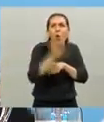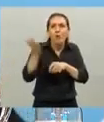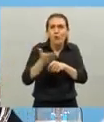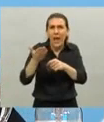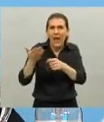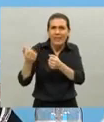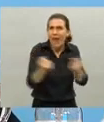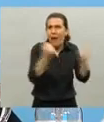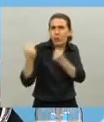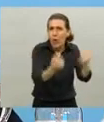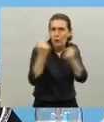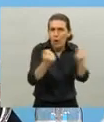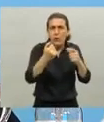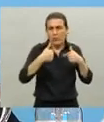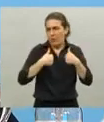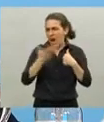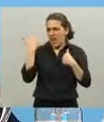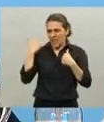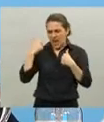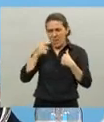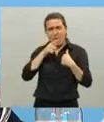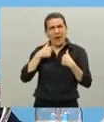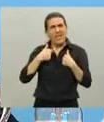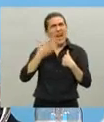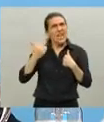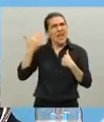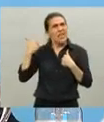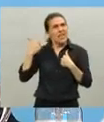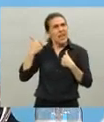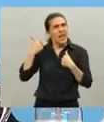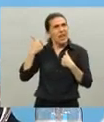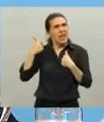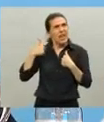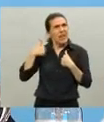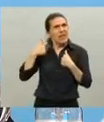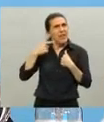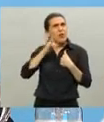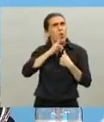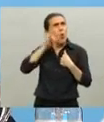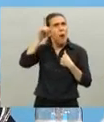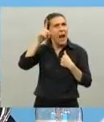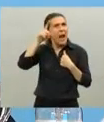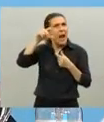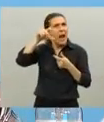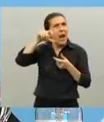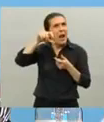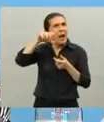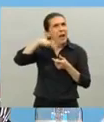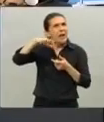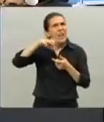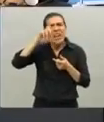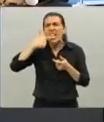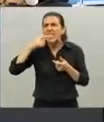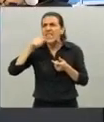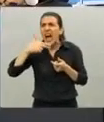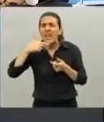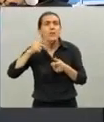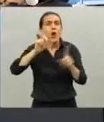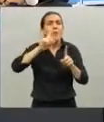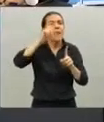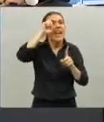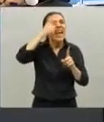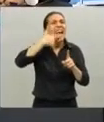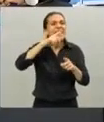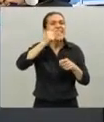estuve ayer creo que fue en Tucumán antes de ayer en Escanca Escanca no Escaña